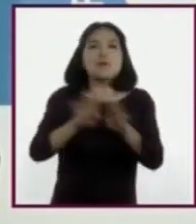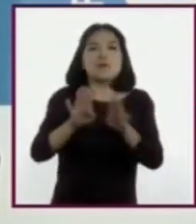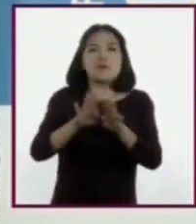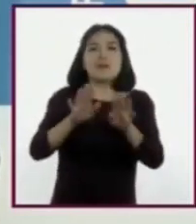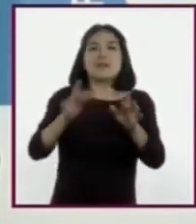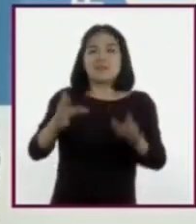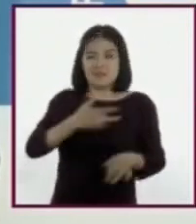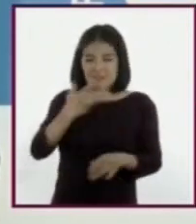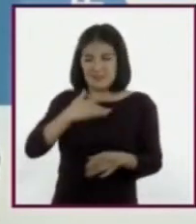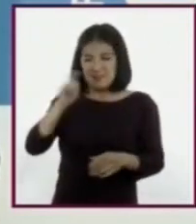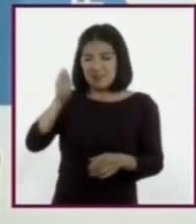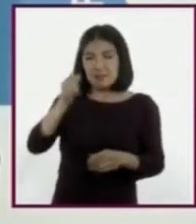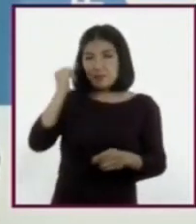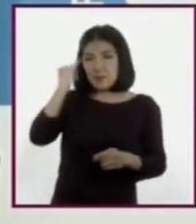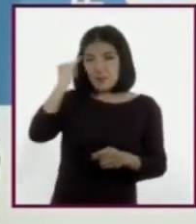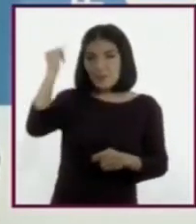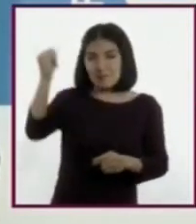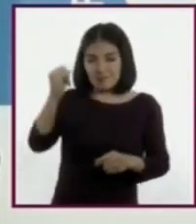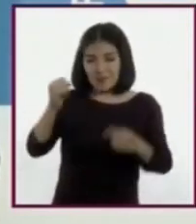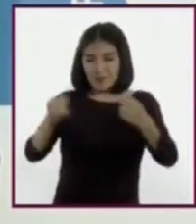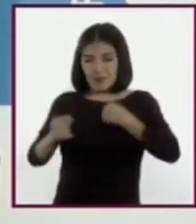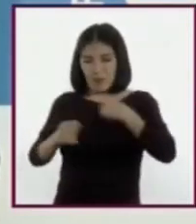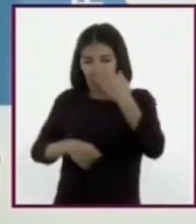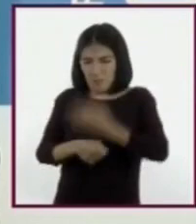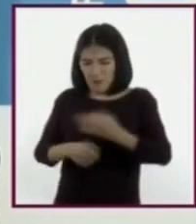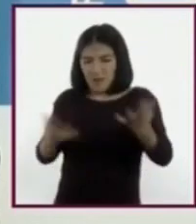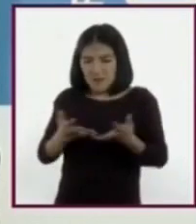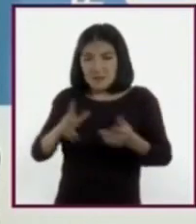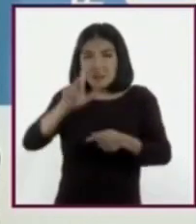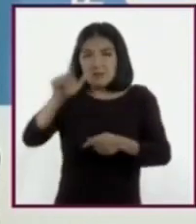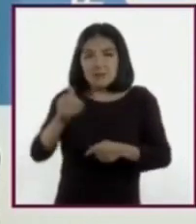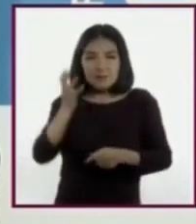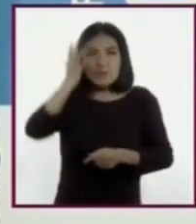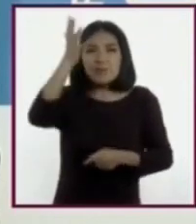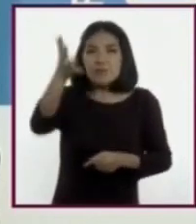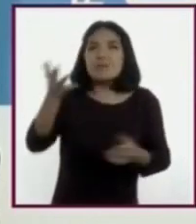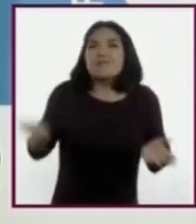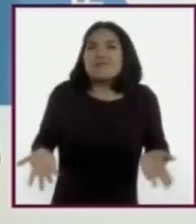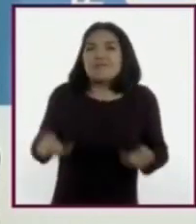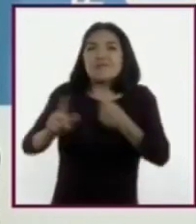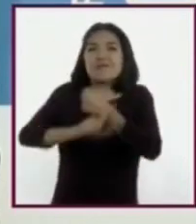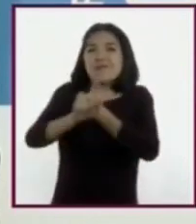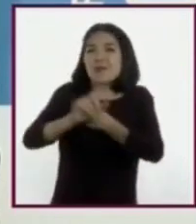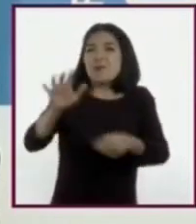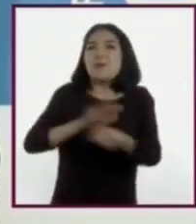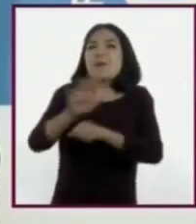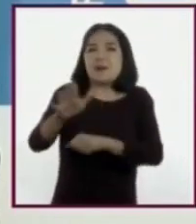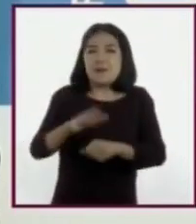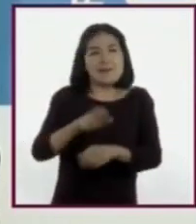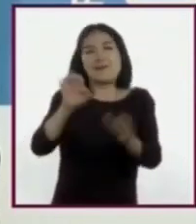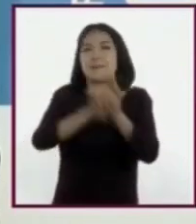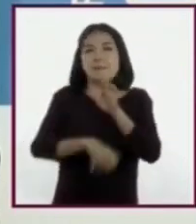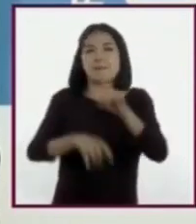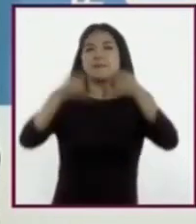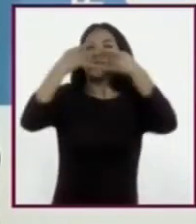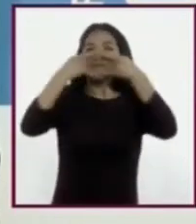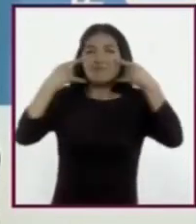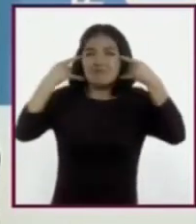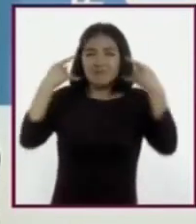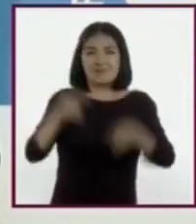de qué forma lo que hace hoy tiene consecuencias a mediano y largo plazo. Lo vemos en el uso del cubrebocas.